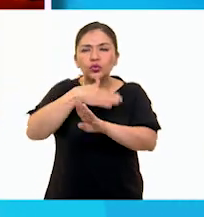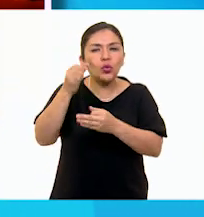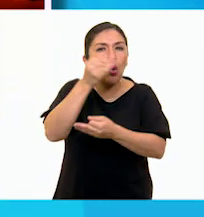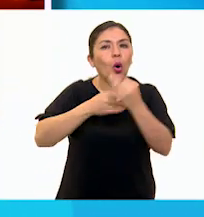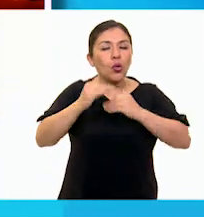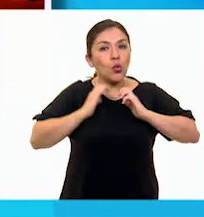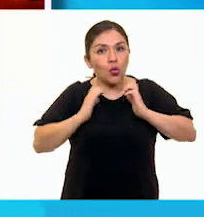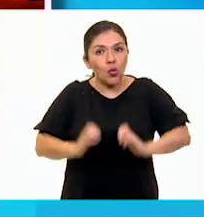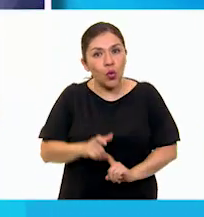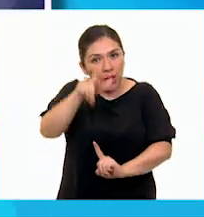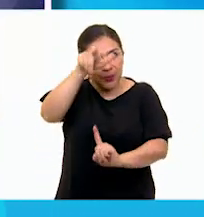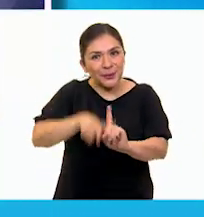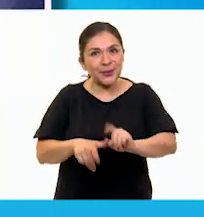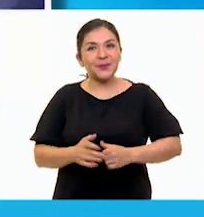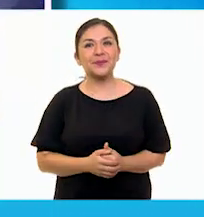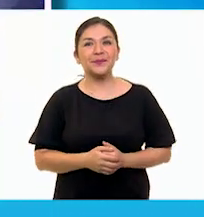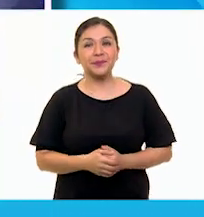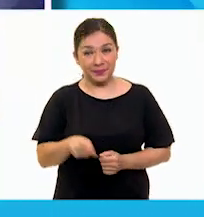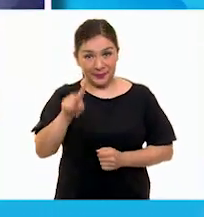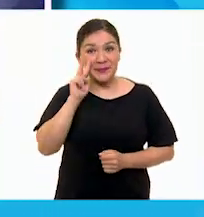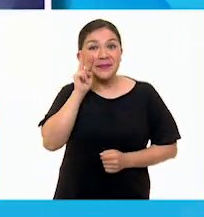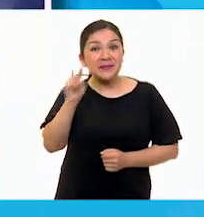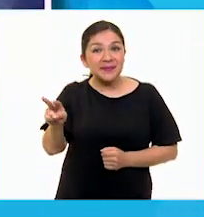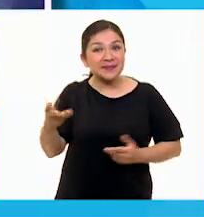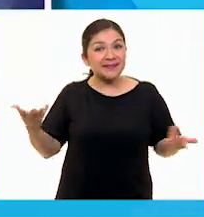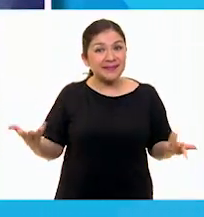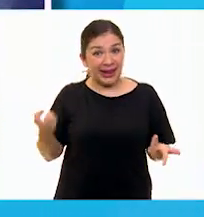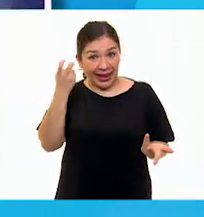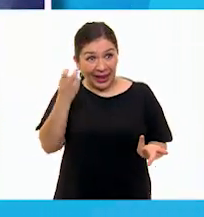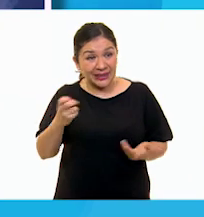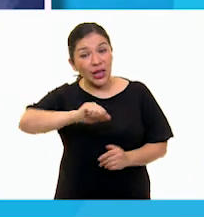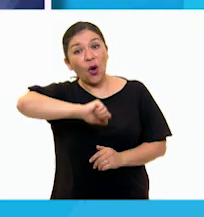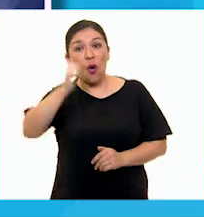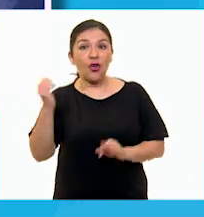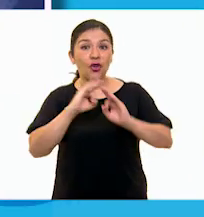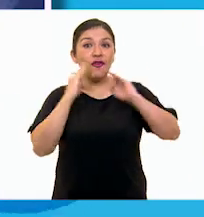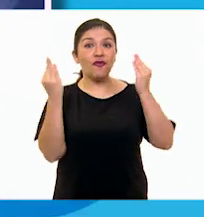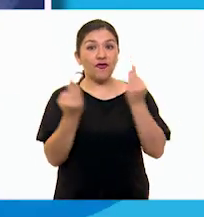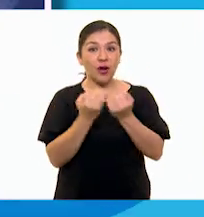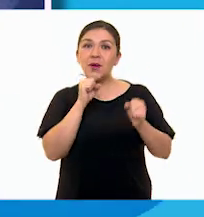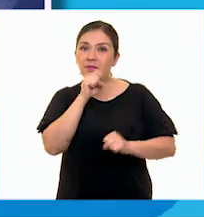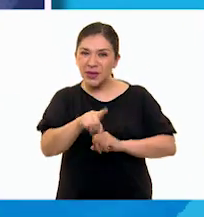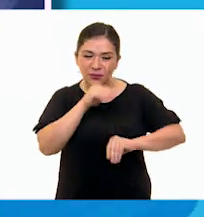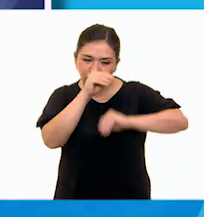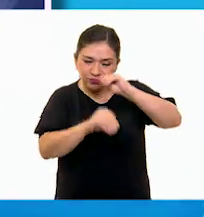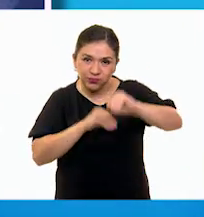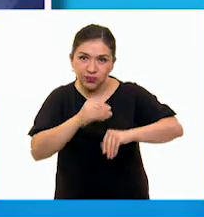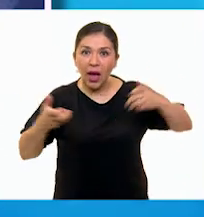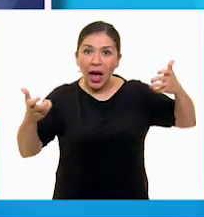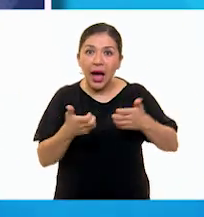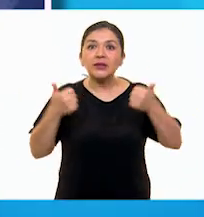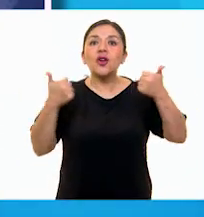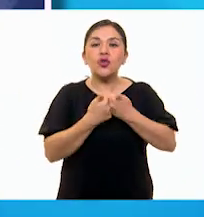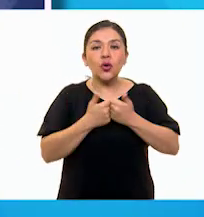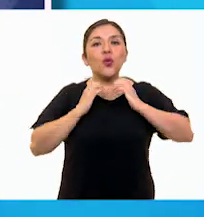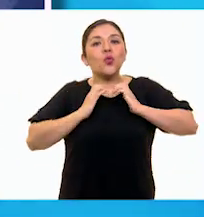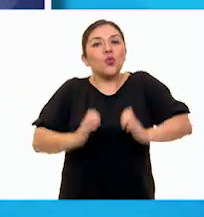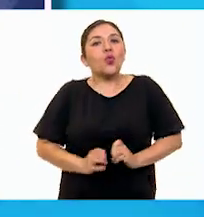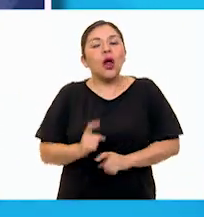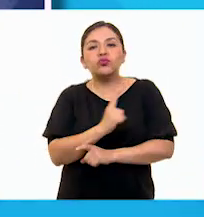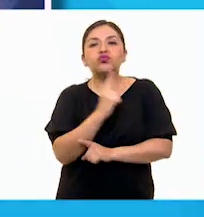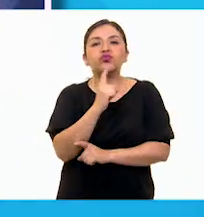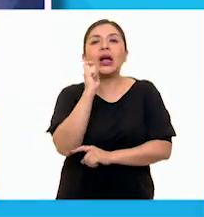a todo nuestro muñeco. Miren, chicos, esta otra escultura de plastilina está hecha con su esqueleto